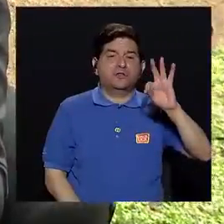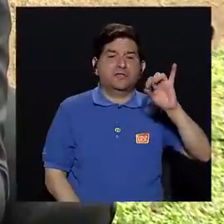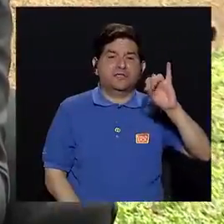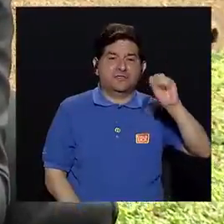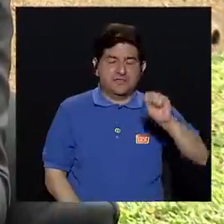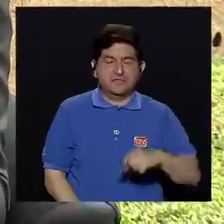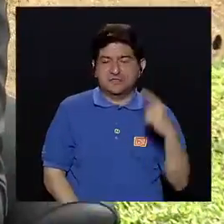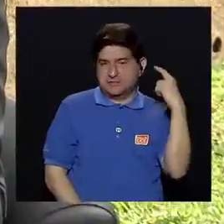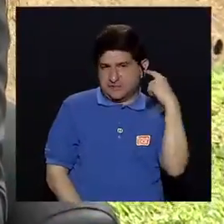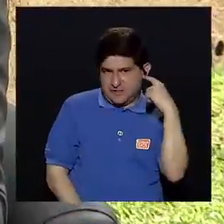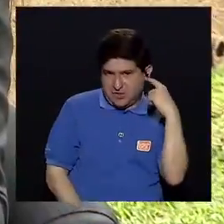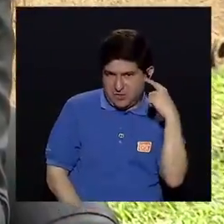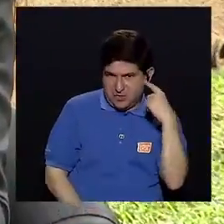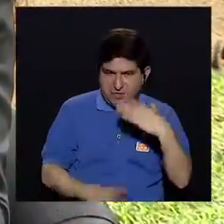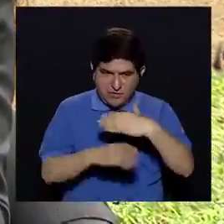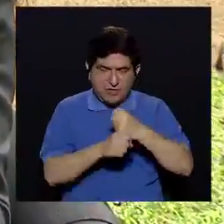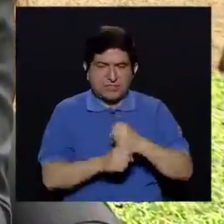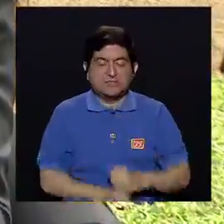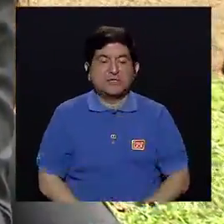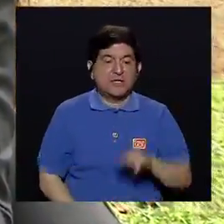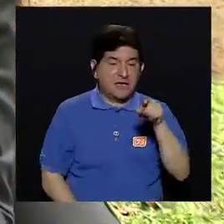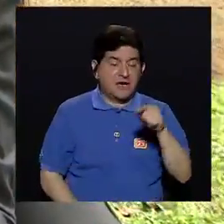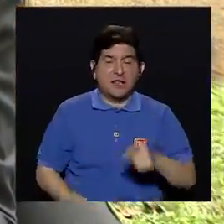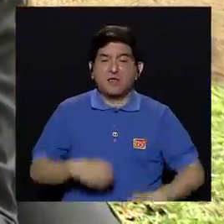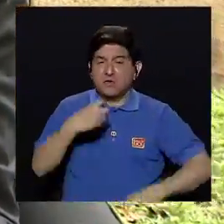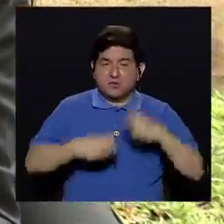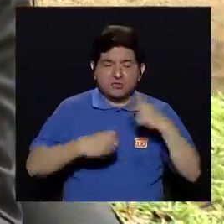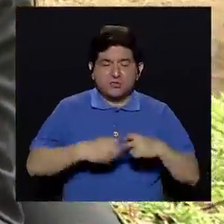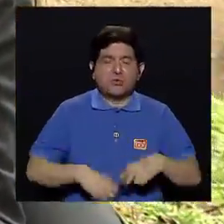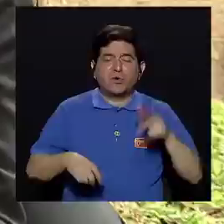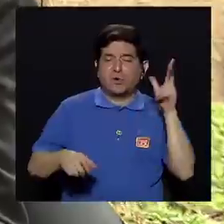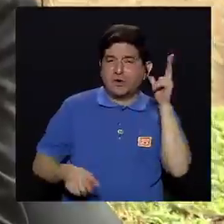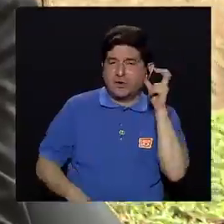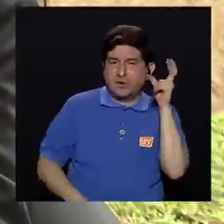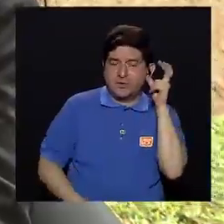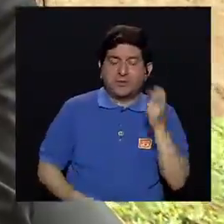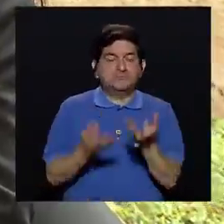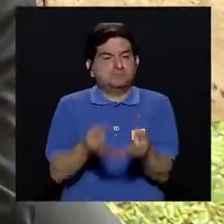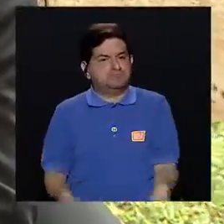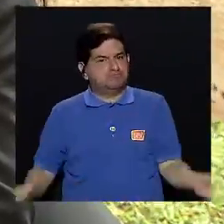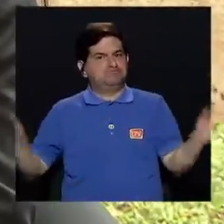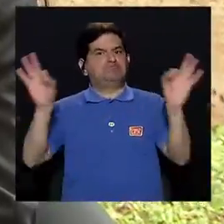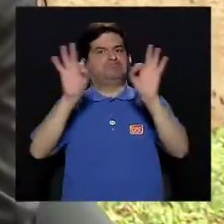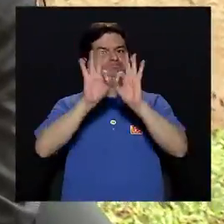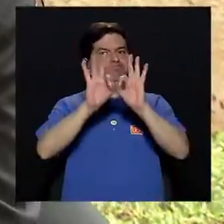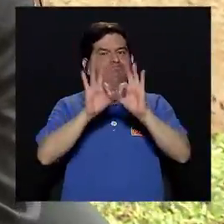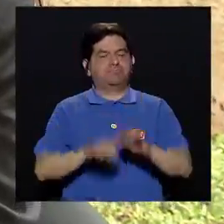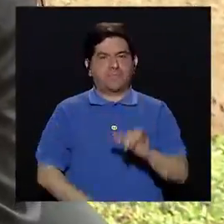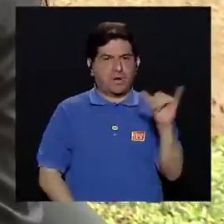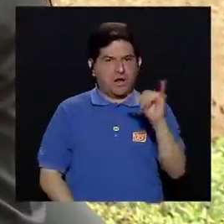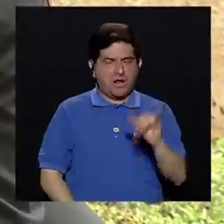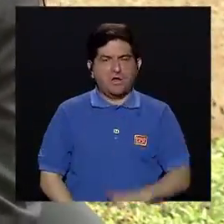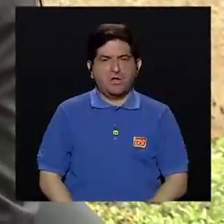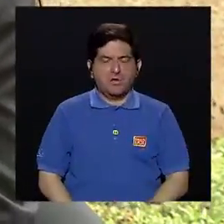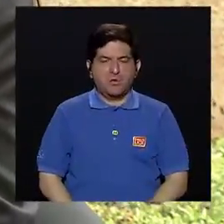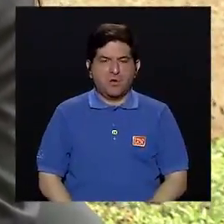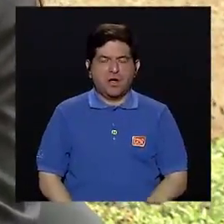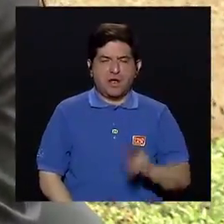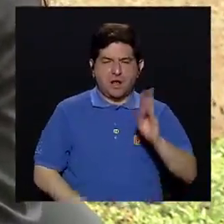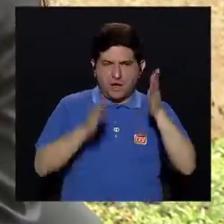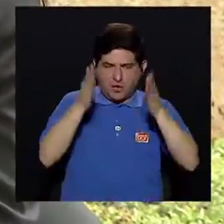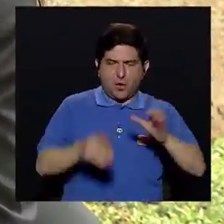entonces ¿qué es lo que pasa? que esos chiquitos pueden tener problemas de audición por eso es importante digamos esa parte igual del colega de